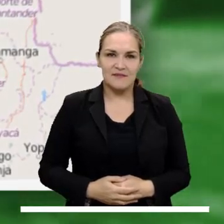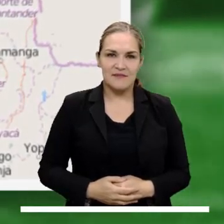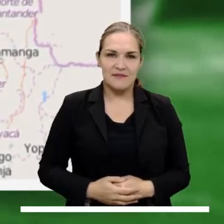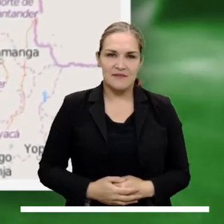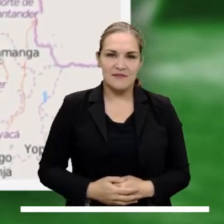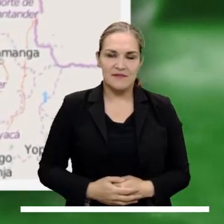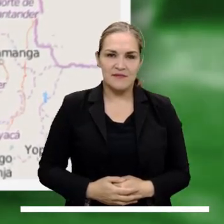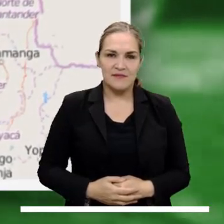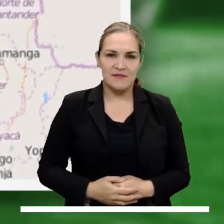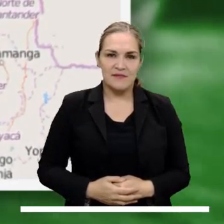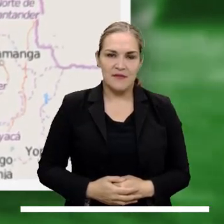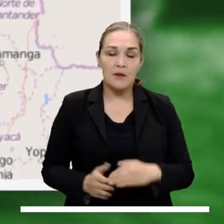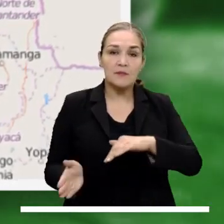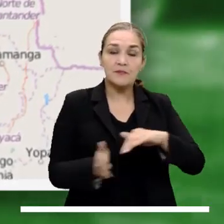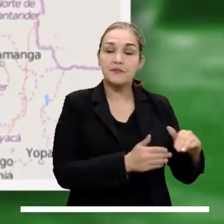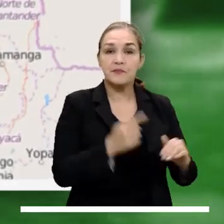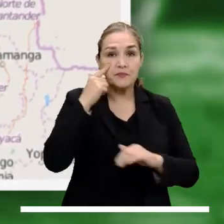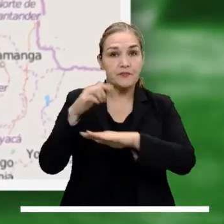sector Cara de Gato.